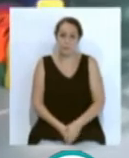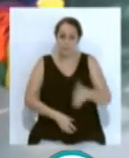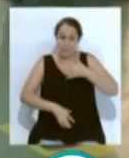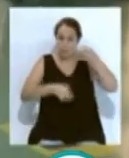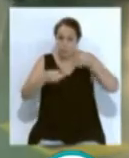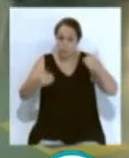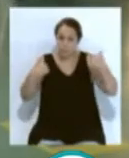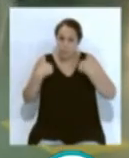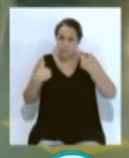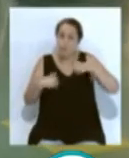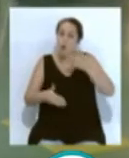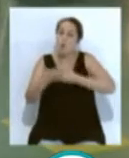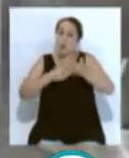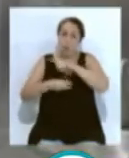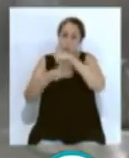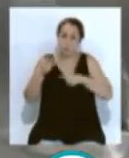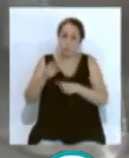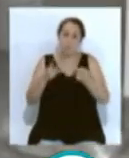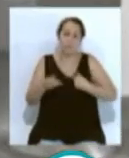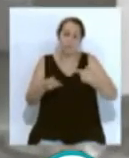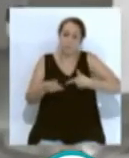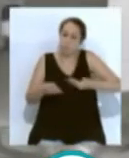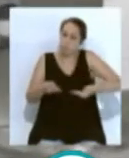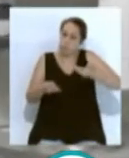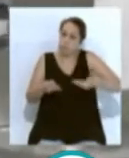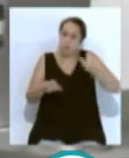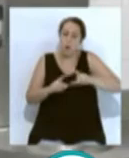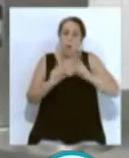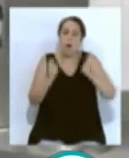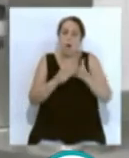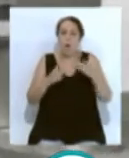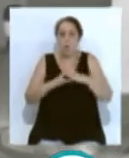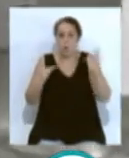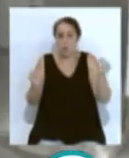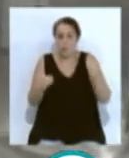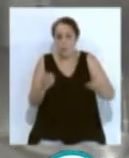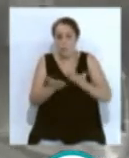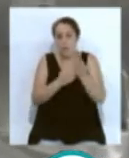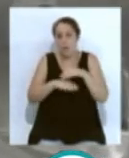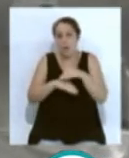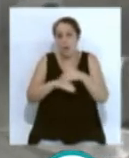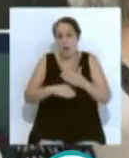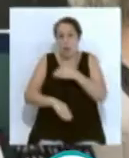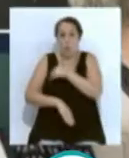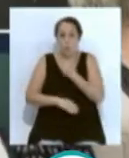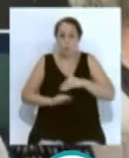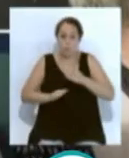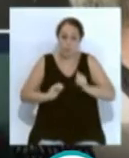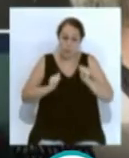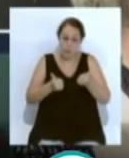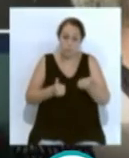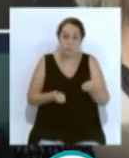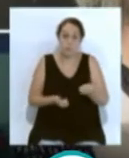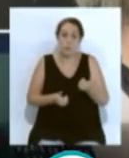Seguridad, responsabilidad y colaboración son las claves fundamentales que desde la Junta se han fijado para el inminente arranque del nuevo curso. Un